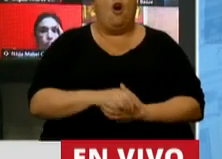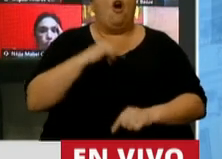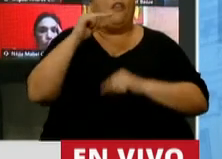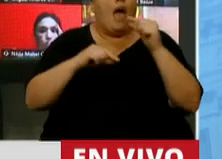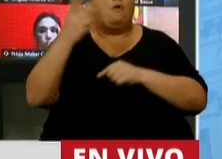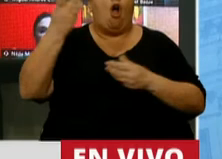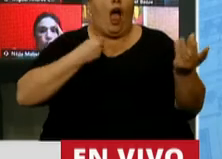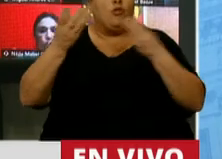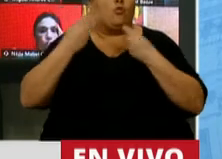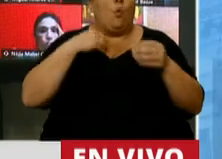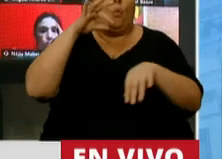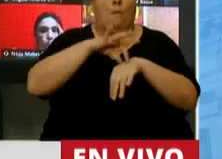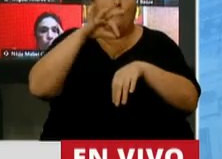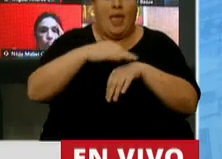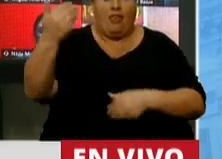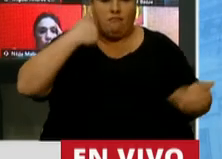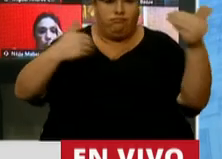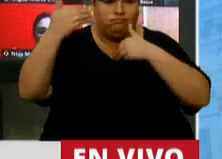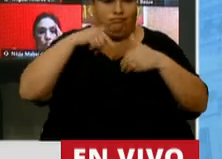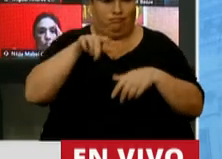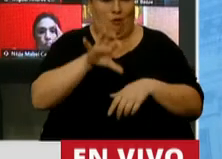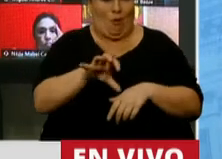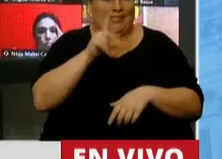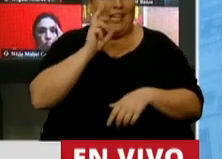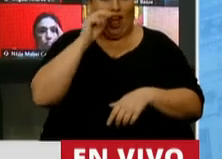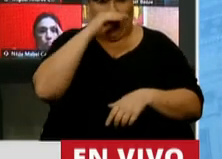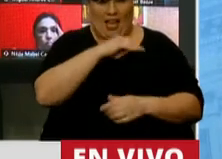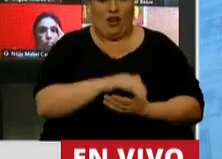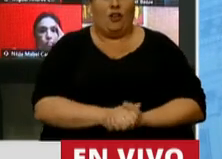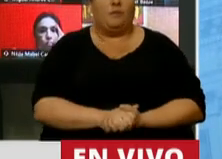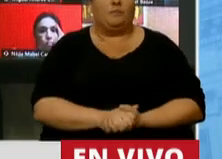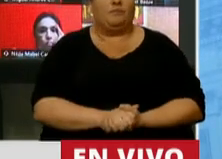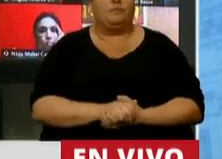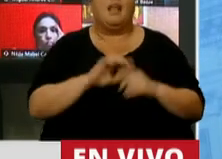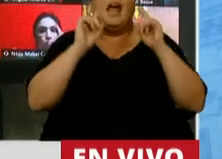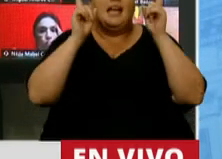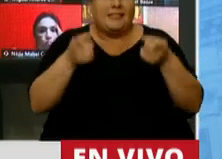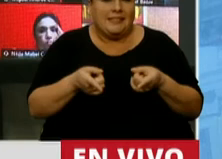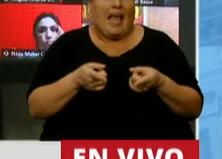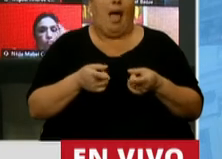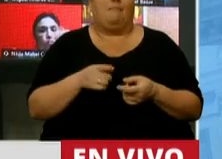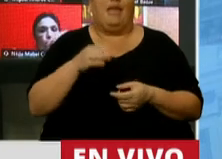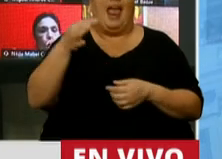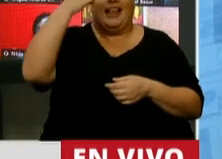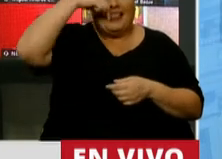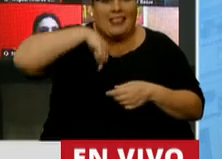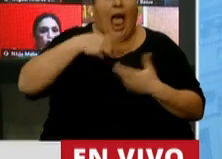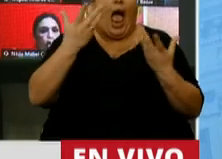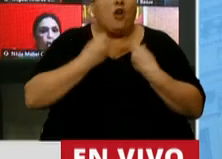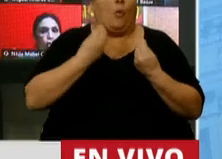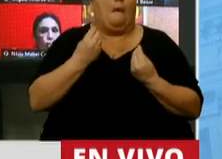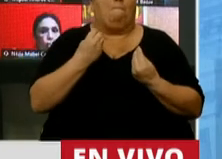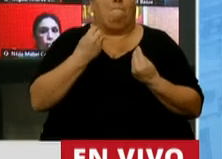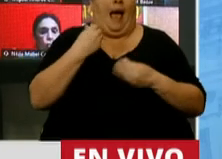llegar la ayuda de médicos a esta provincia. Y también todos los test que nos va a servir para